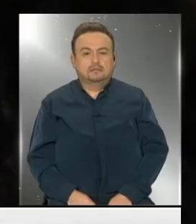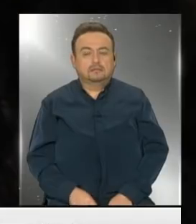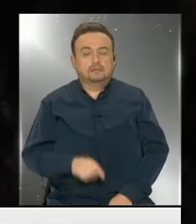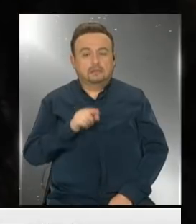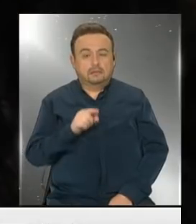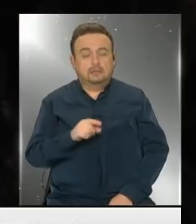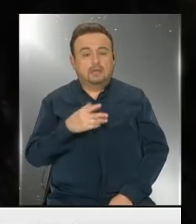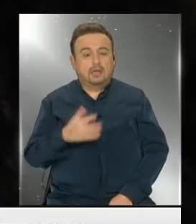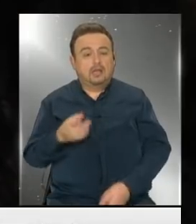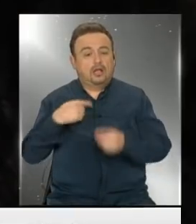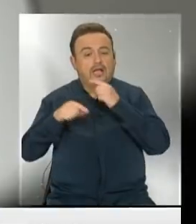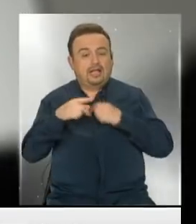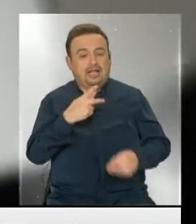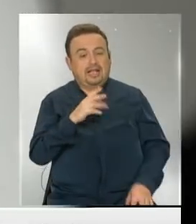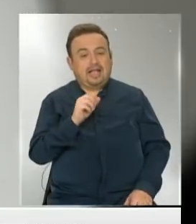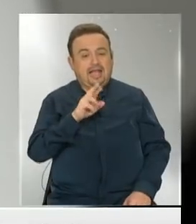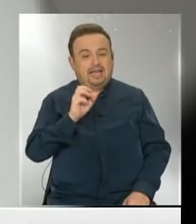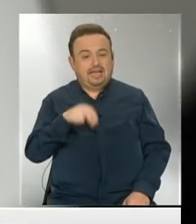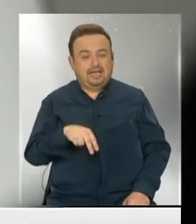Volvemos a la historia de Karen.